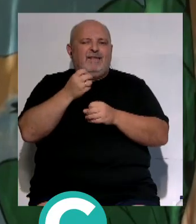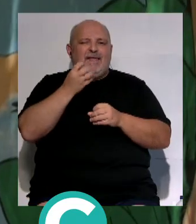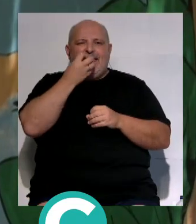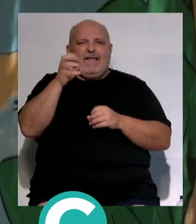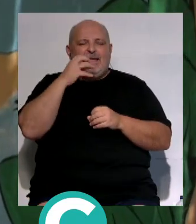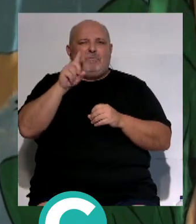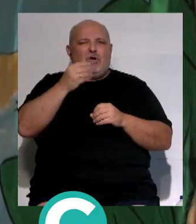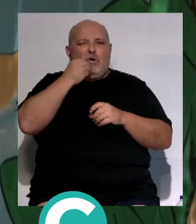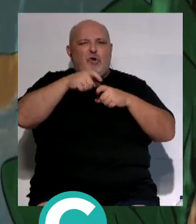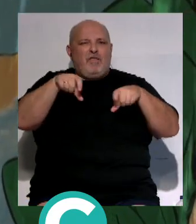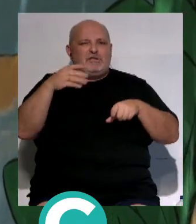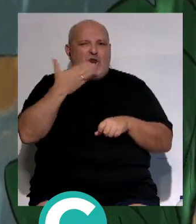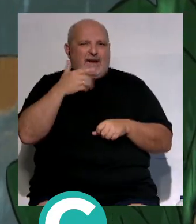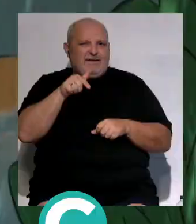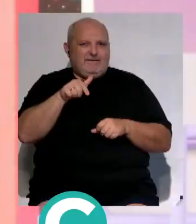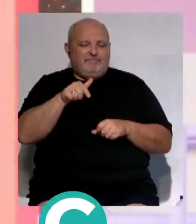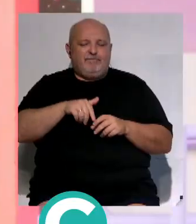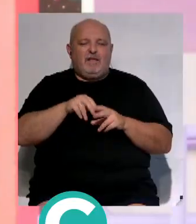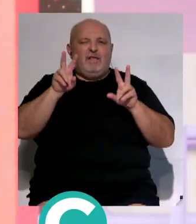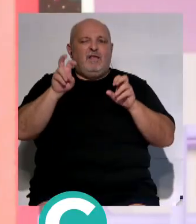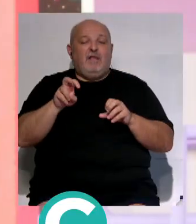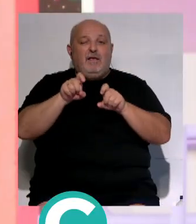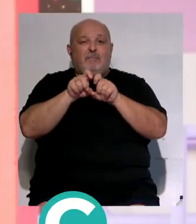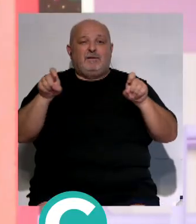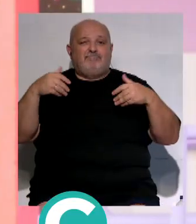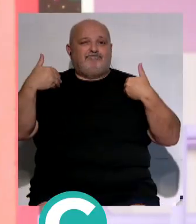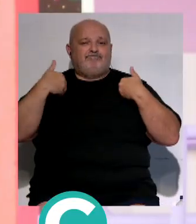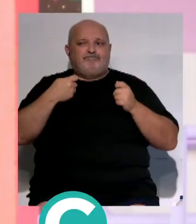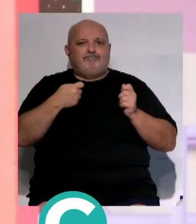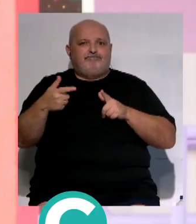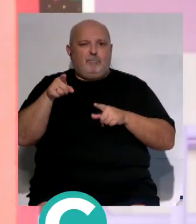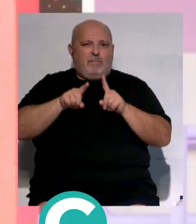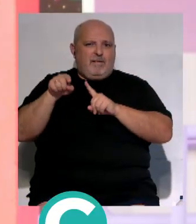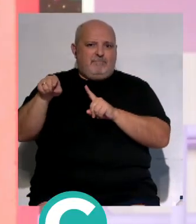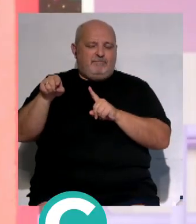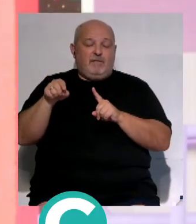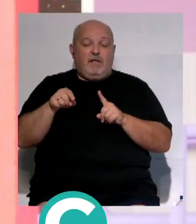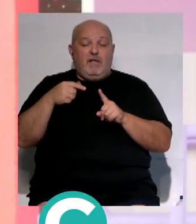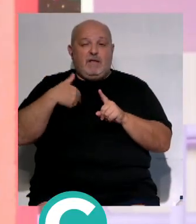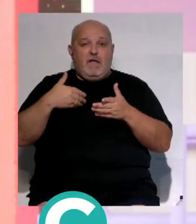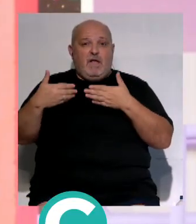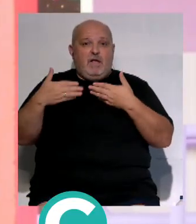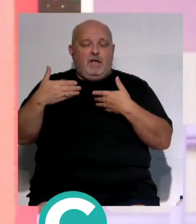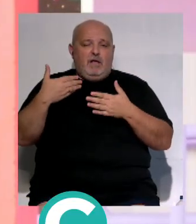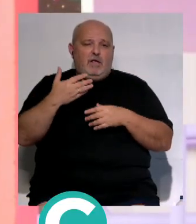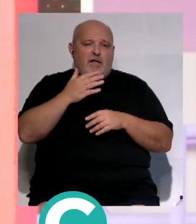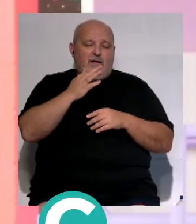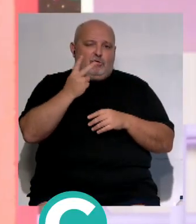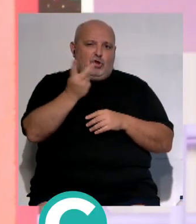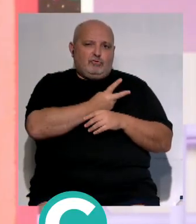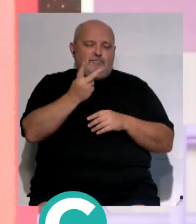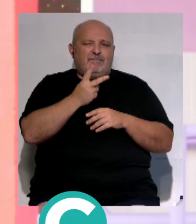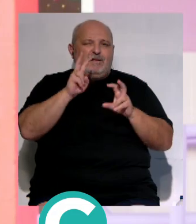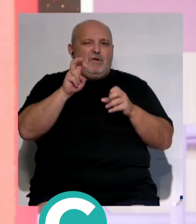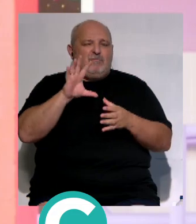respecto de los comedores escolares, en concreto de la empresa encargada de ello. En este encuentro se ha llegado a un acuerdo entre ambas partes